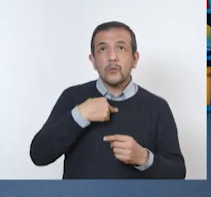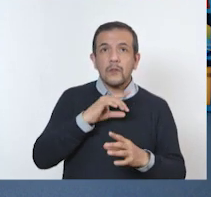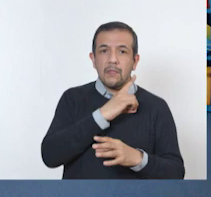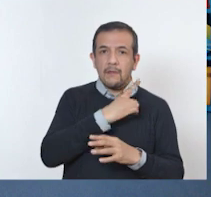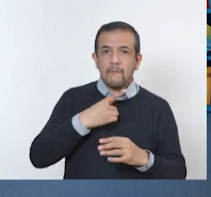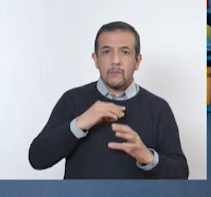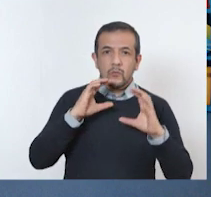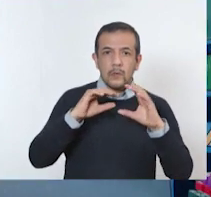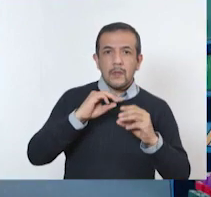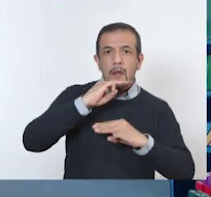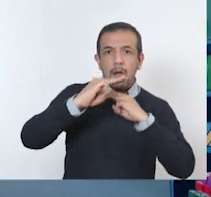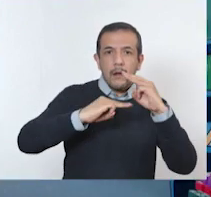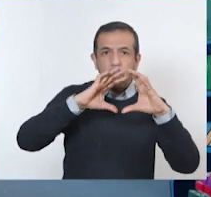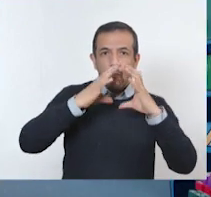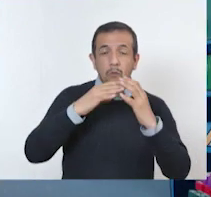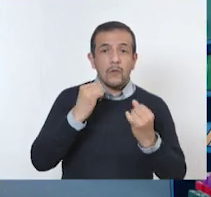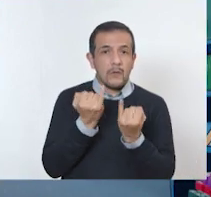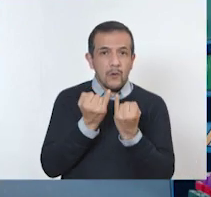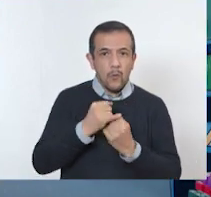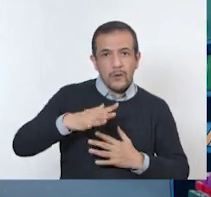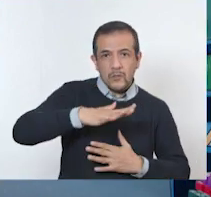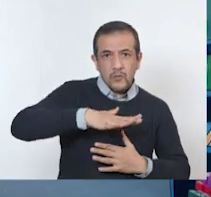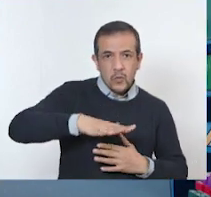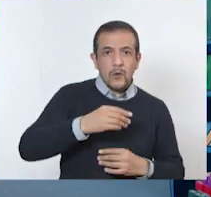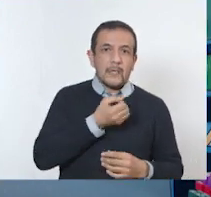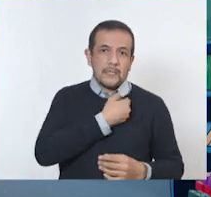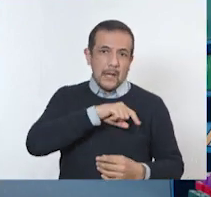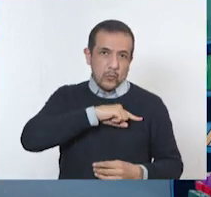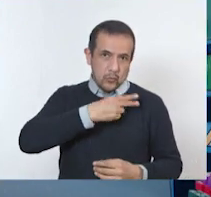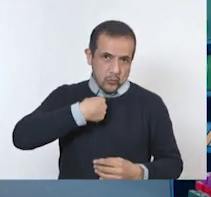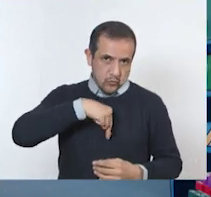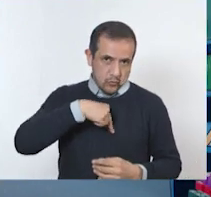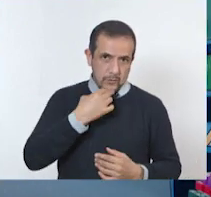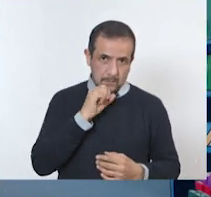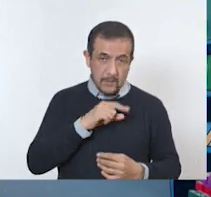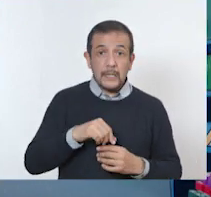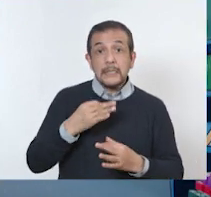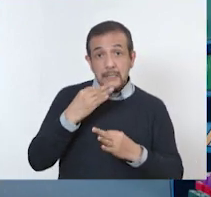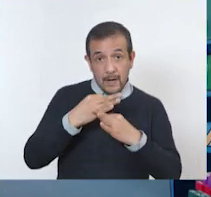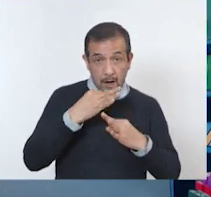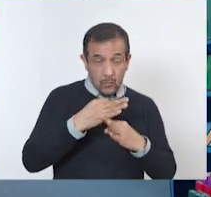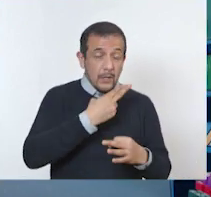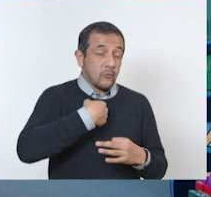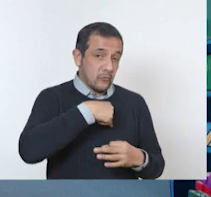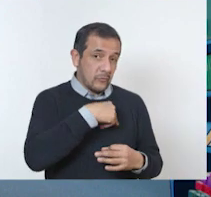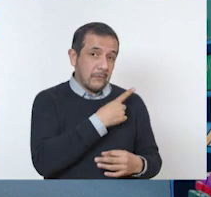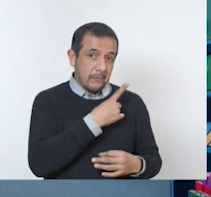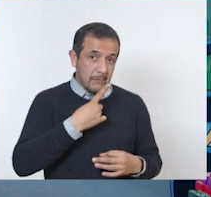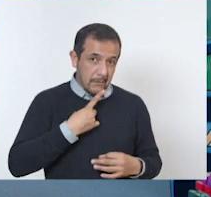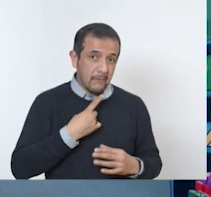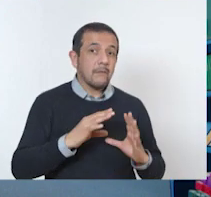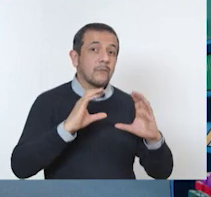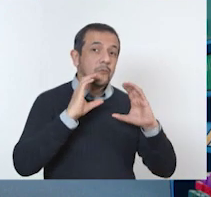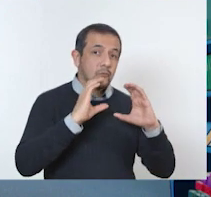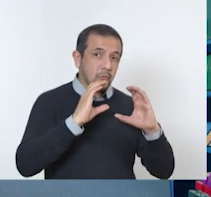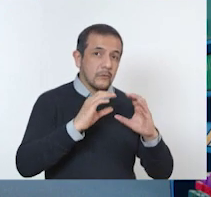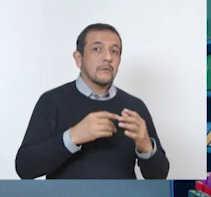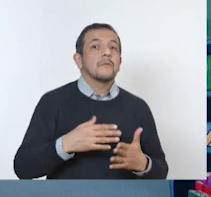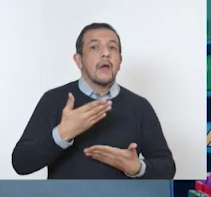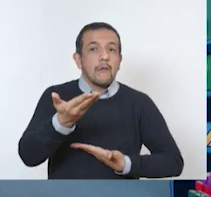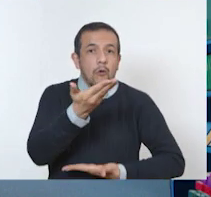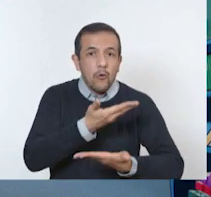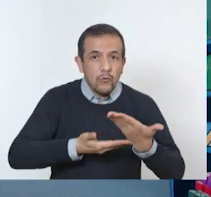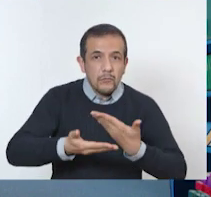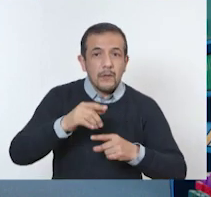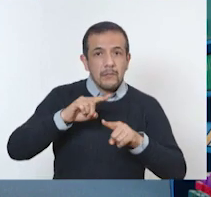y nuestra salud. Claro, y precisamente en estos momentos es importante buscar otras opciones de convivencia